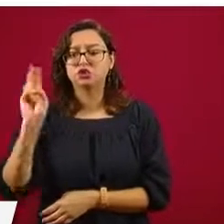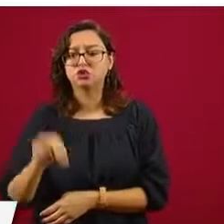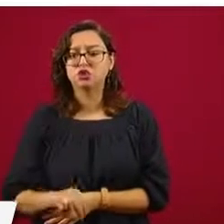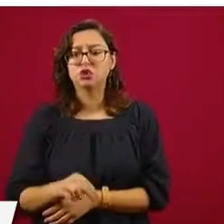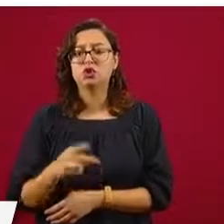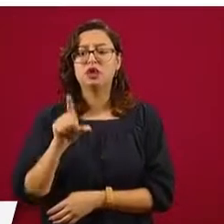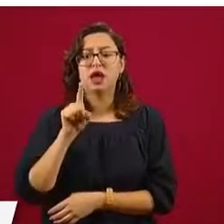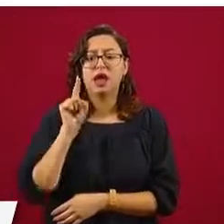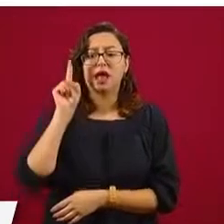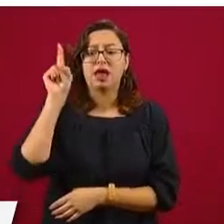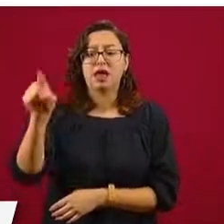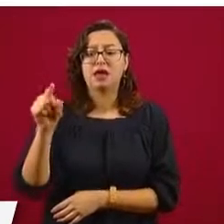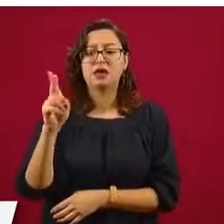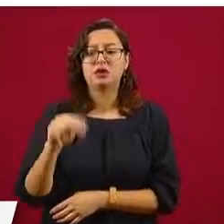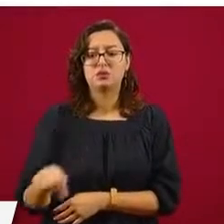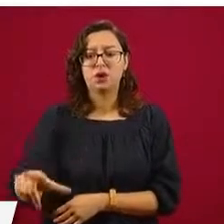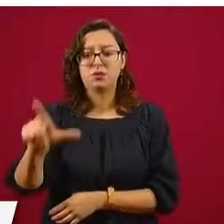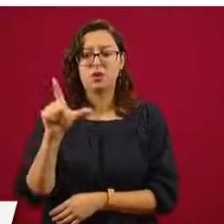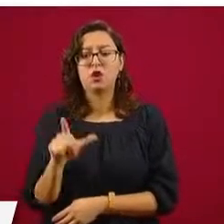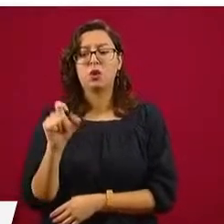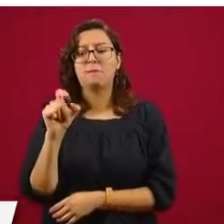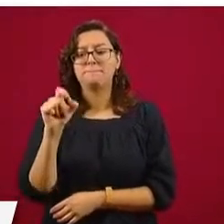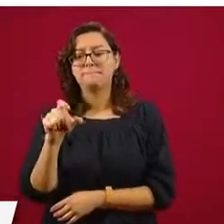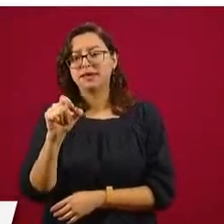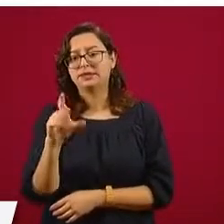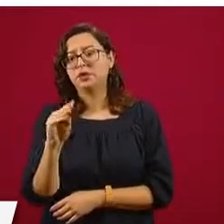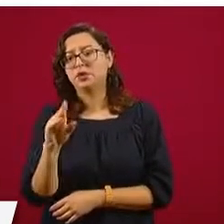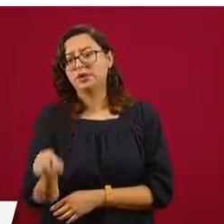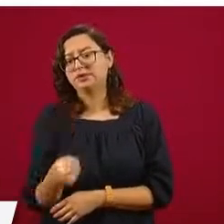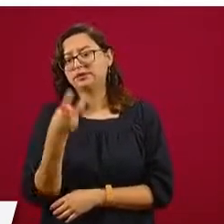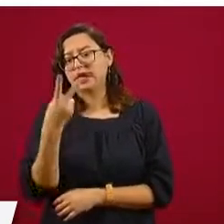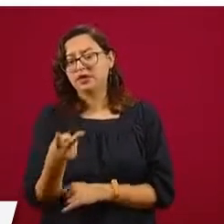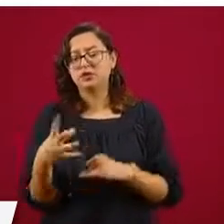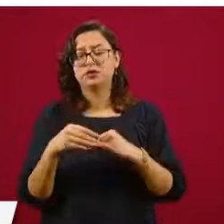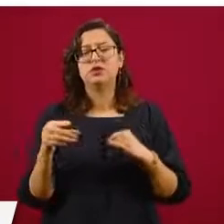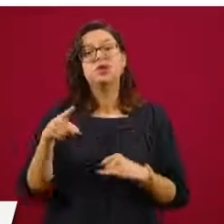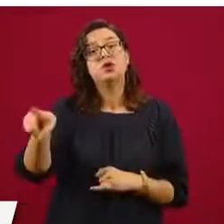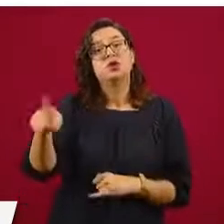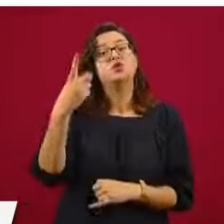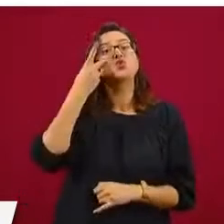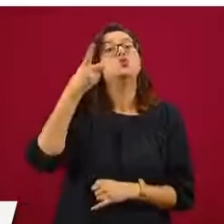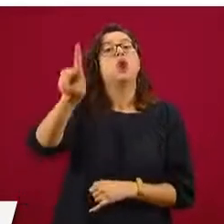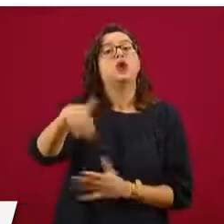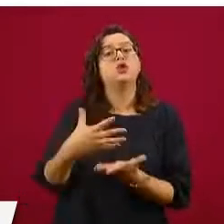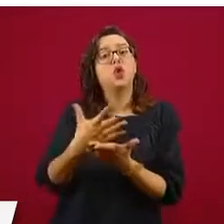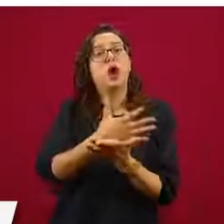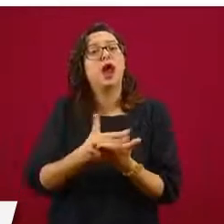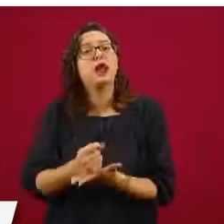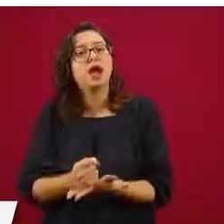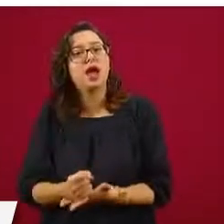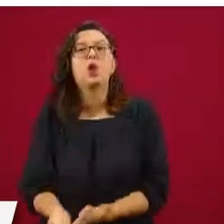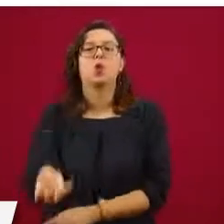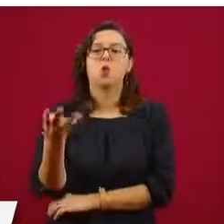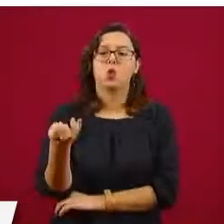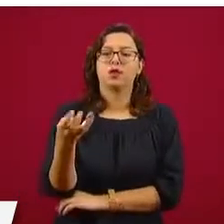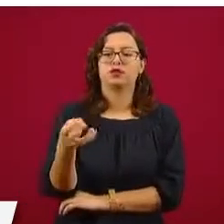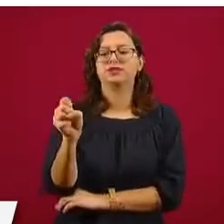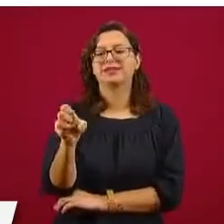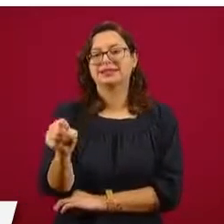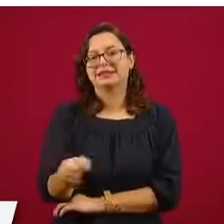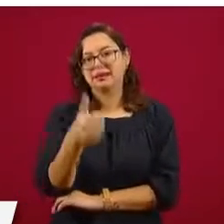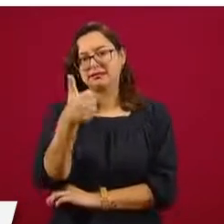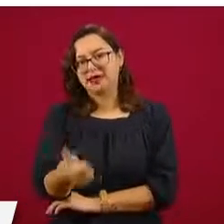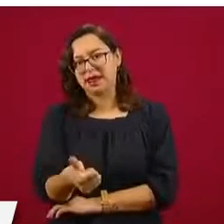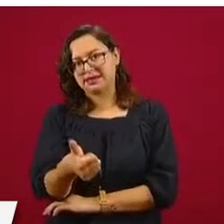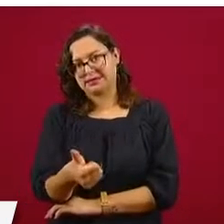pesos 92 centavos por litro, nada más le están ganando 4.63 de margen